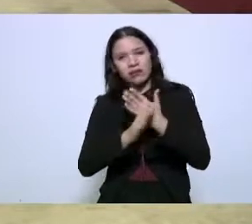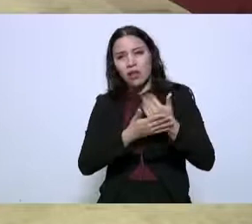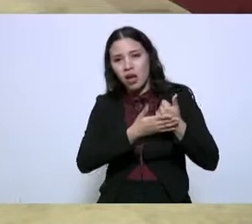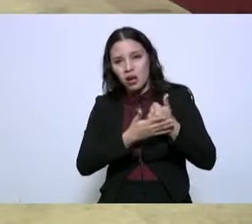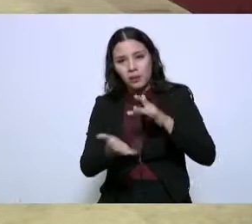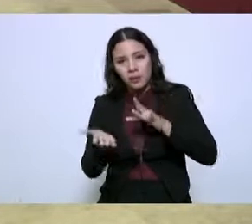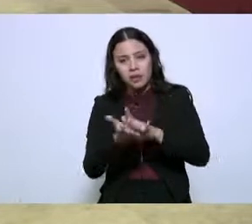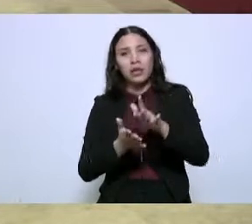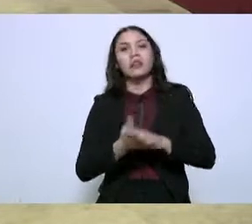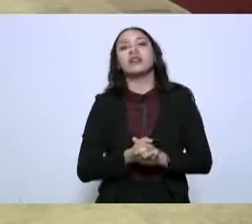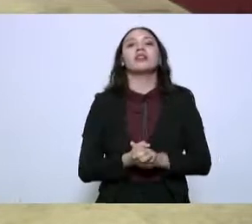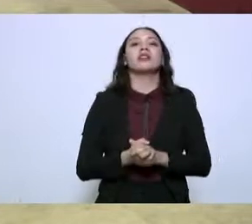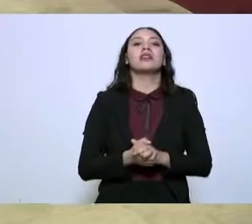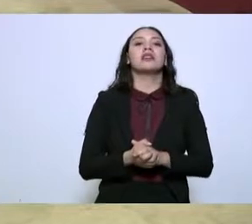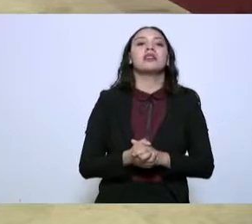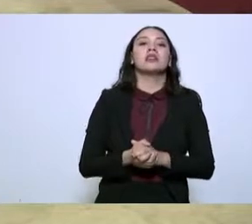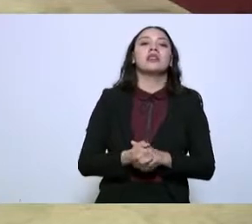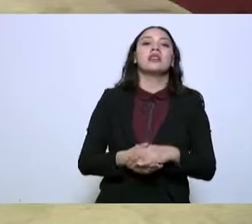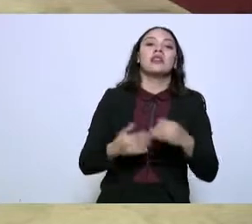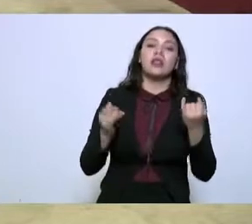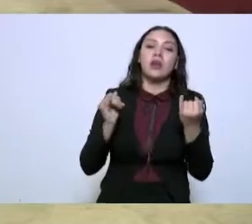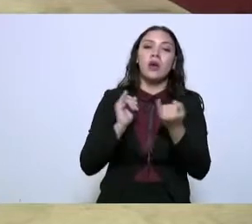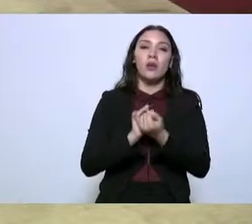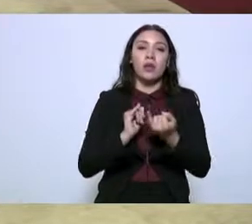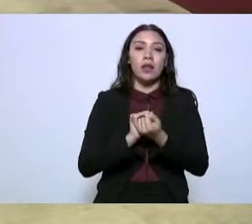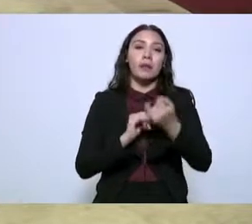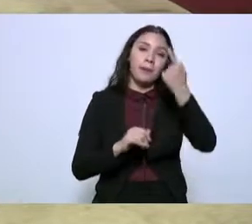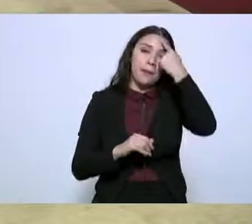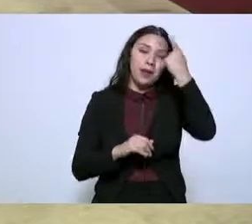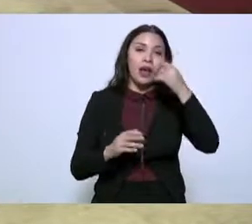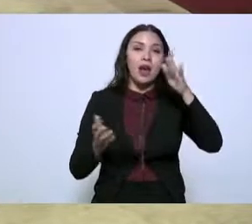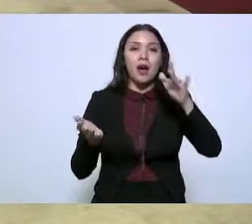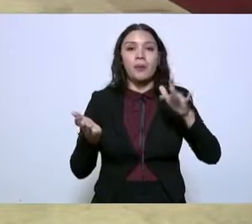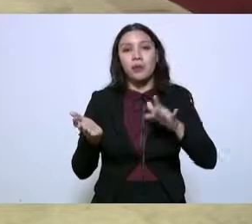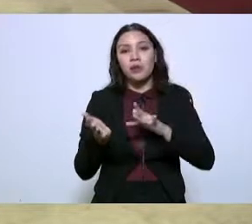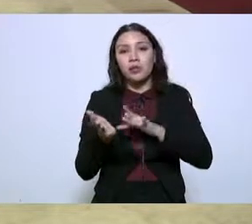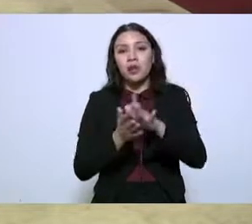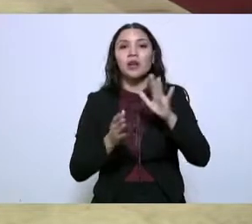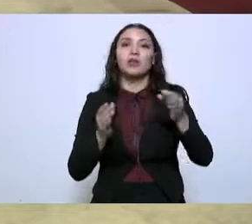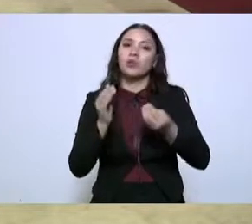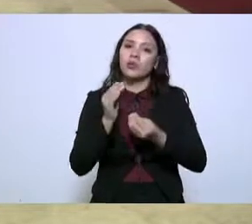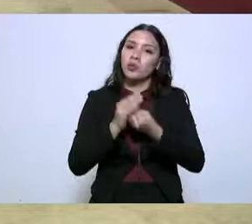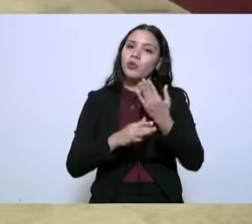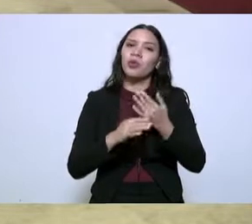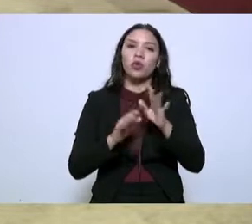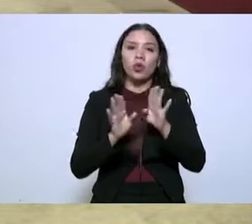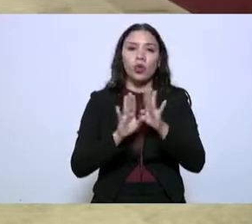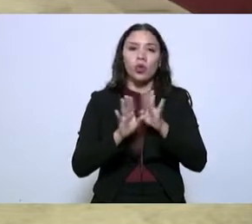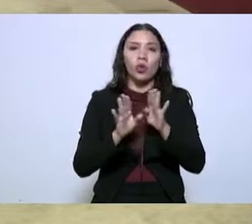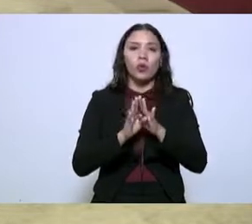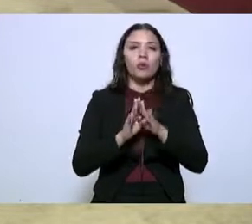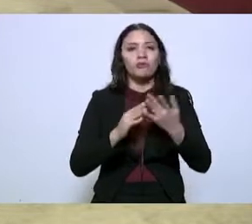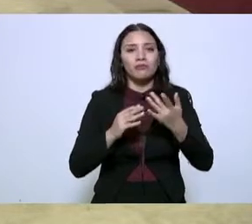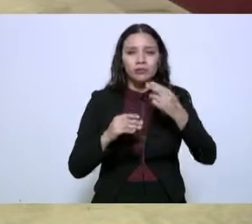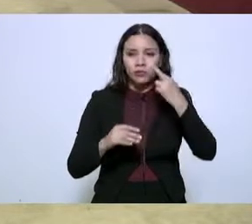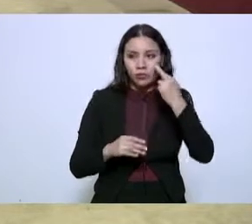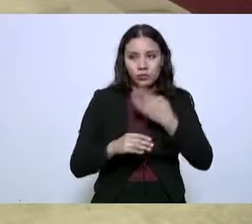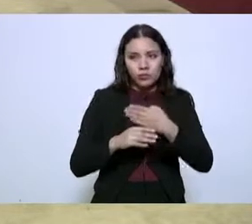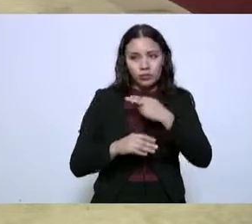tenemos localmente, y de ahí determinar el apoyo nuevamente de la Fuerza de Tarea México.